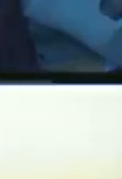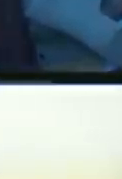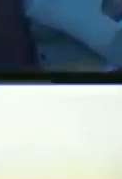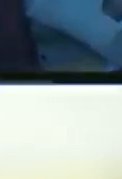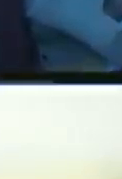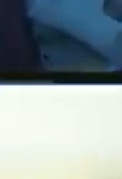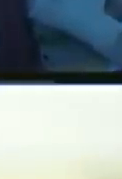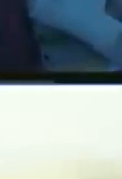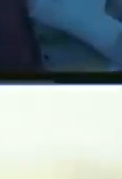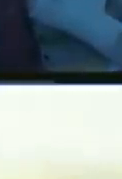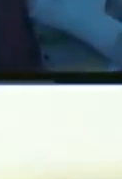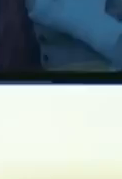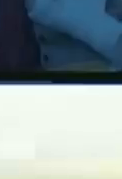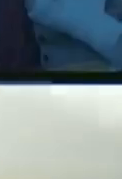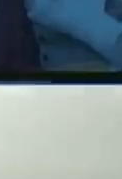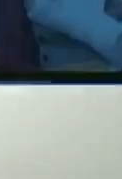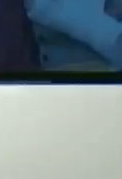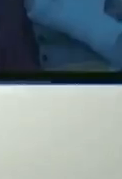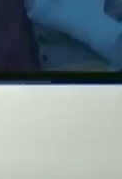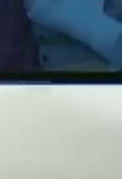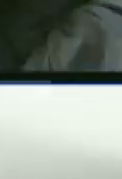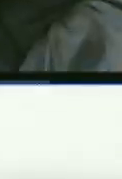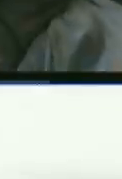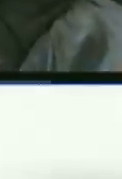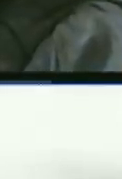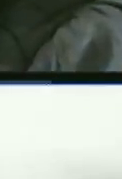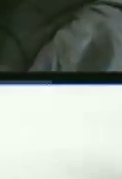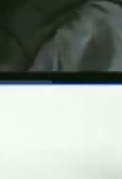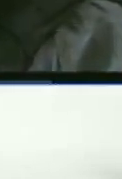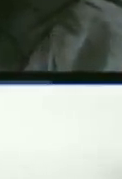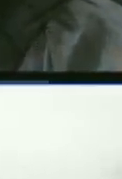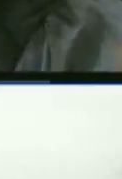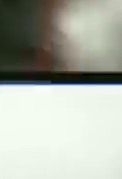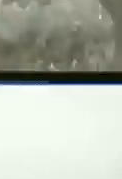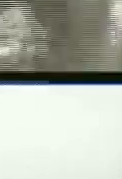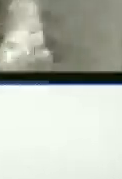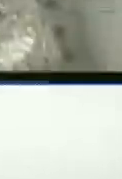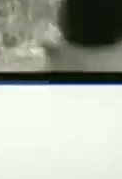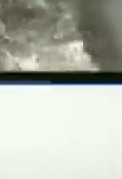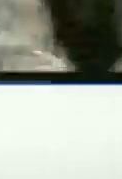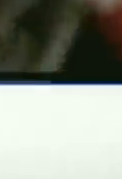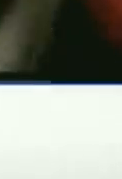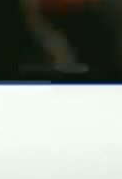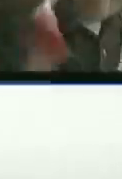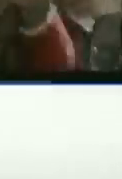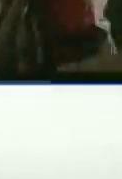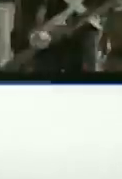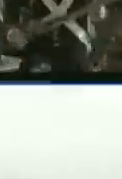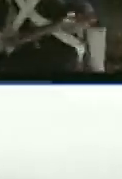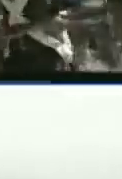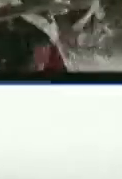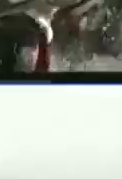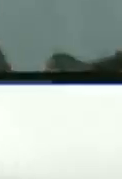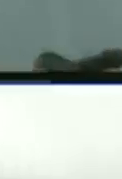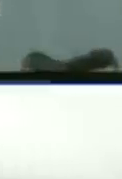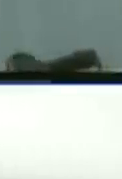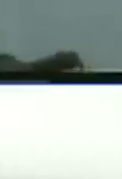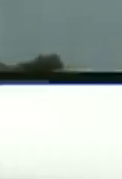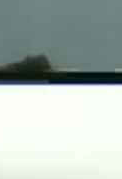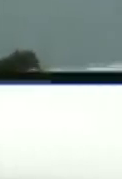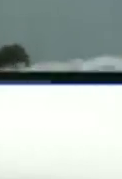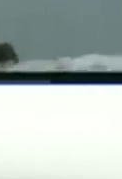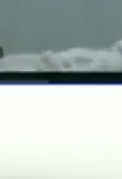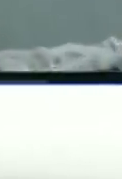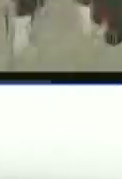cielo porque nunca me esperé que yo iba a representar tan tan dicho